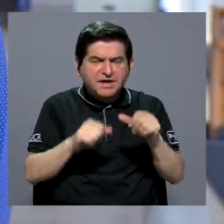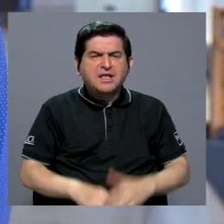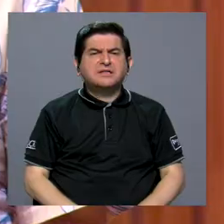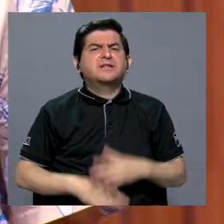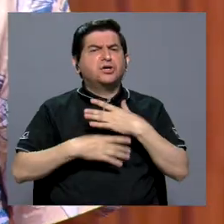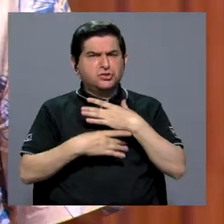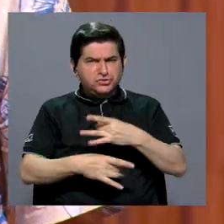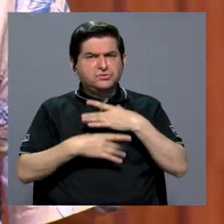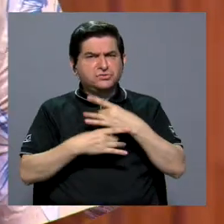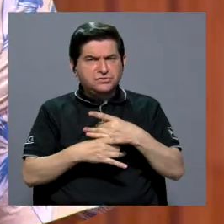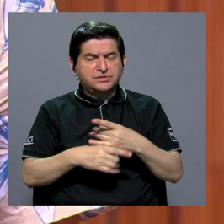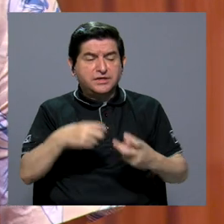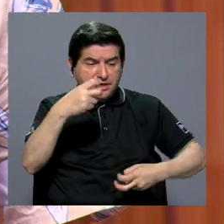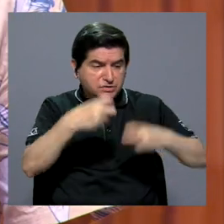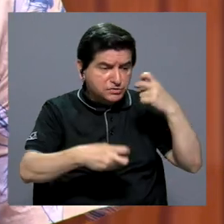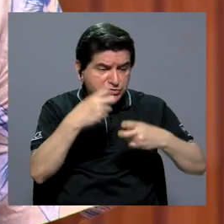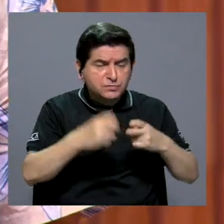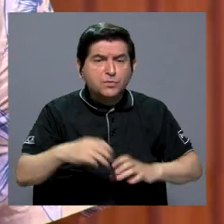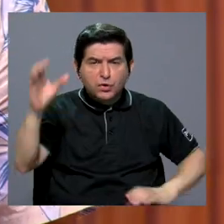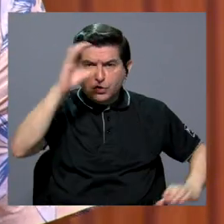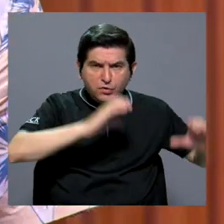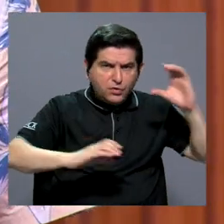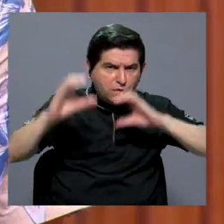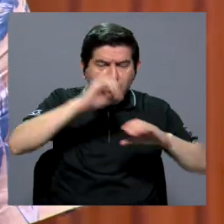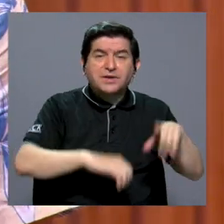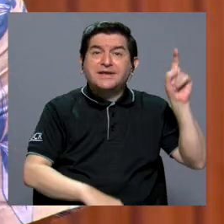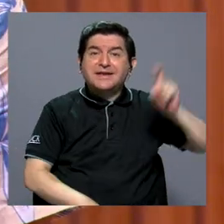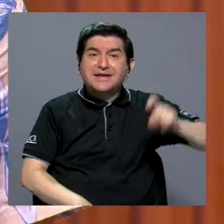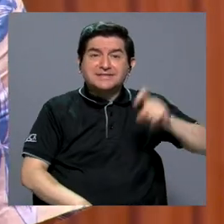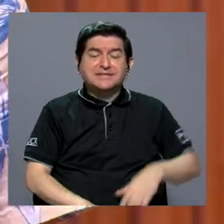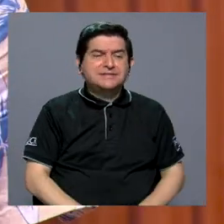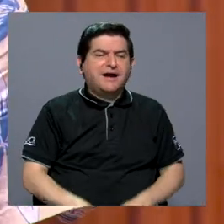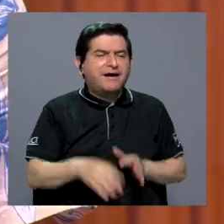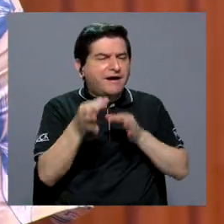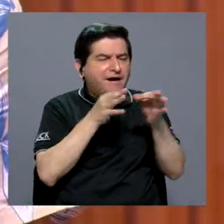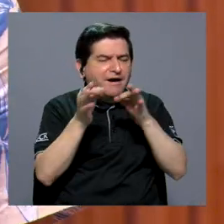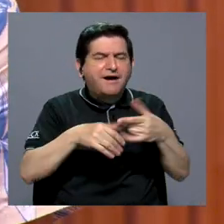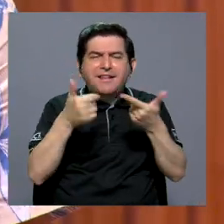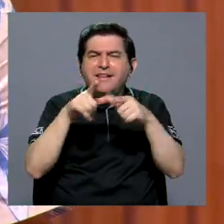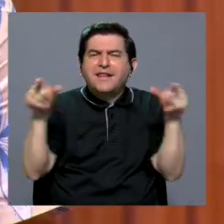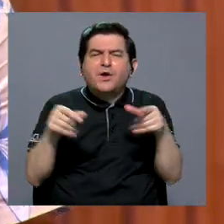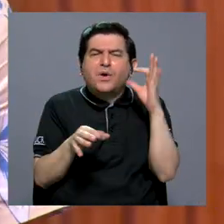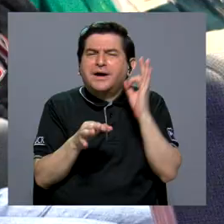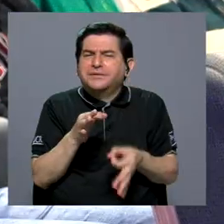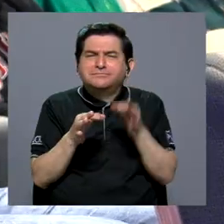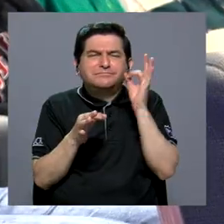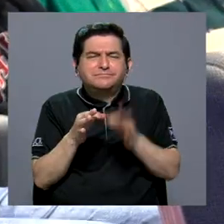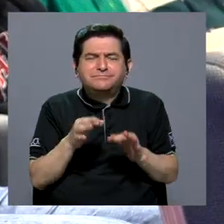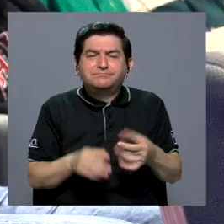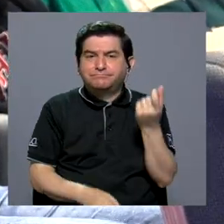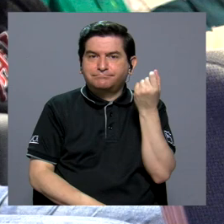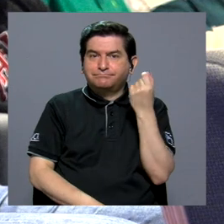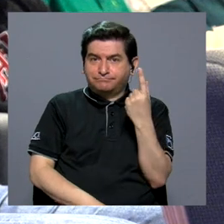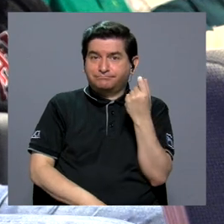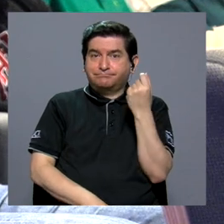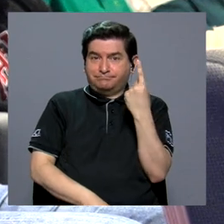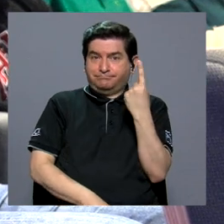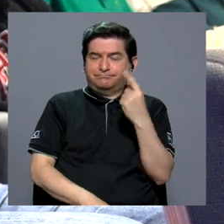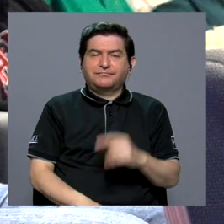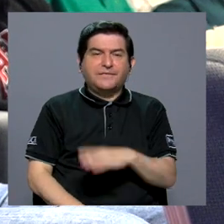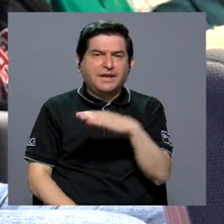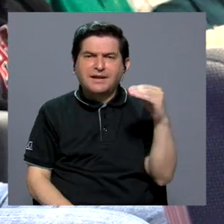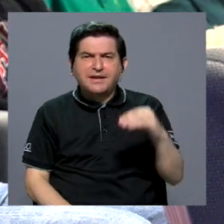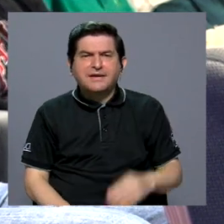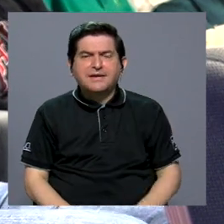disciplinas que se ven atraídos por problemas científicos y que necesitan ser explicados en un lenguaje muy sencillo para que lo entiendan.